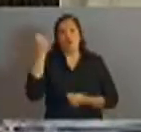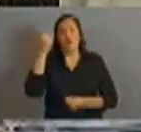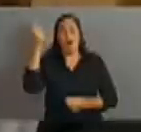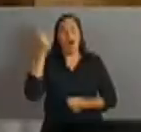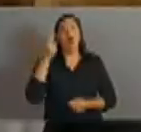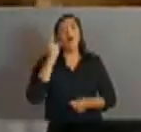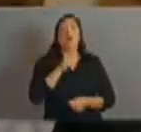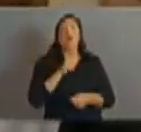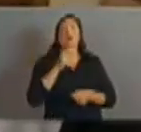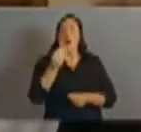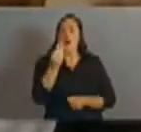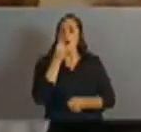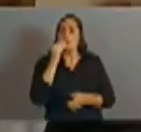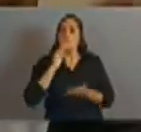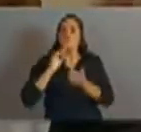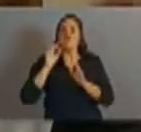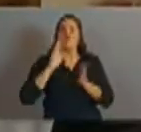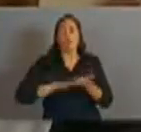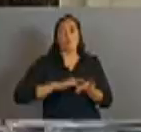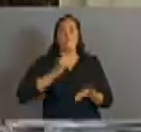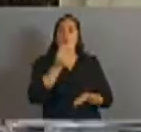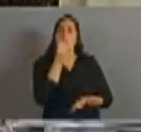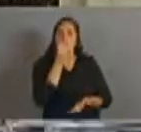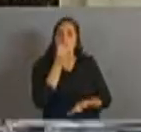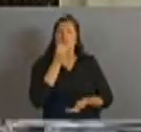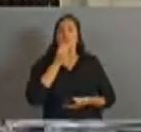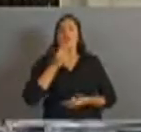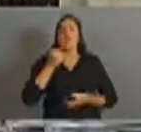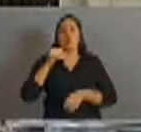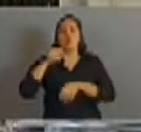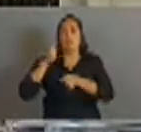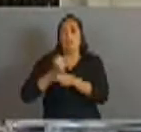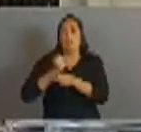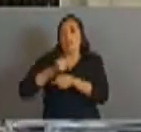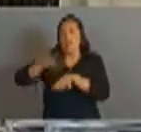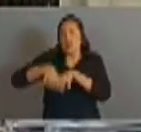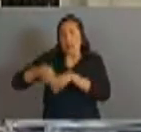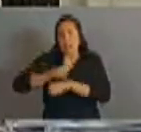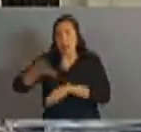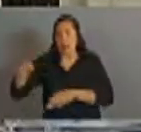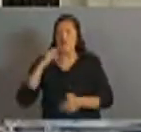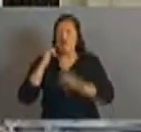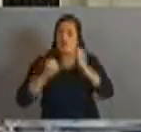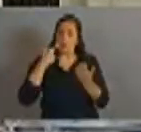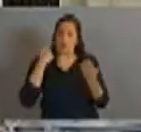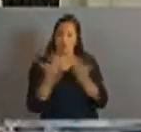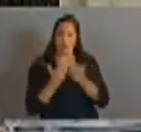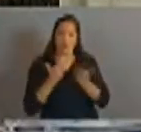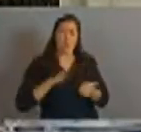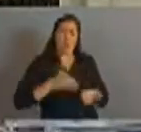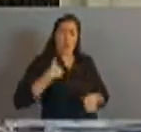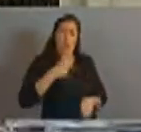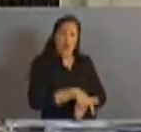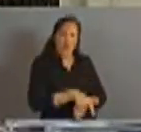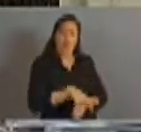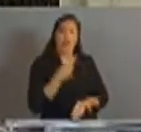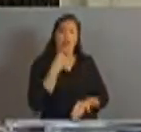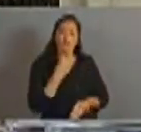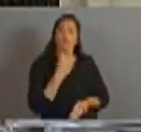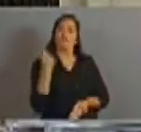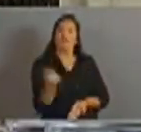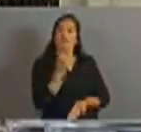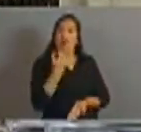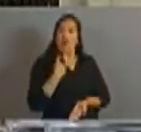alimentación y la agricultura, FAO, ONU, destacó que en su último informe el programa Precios Cuidados